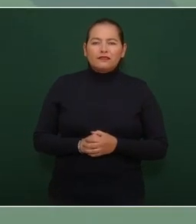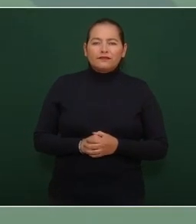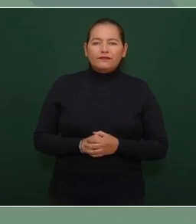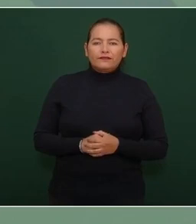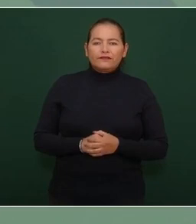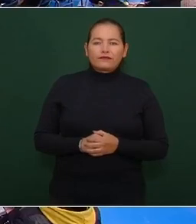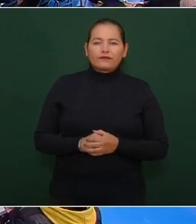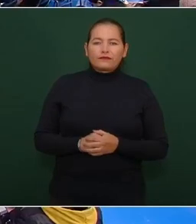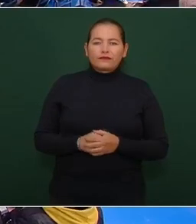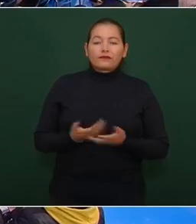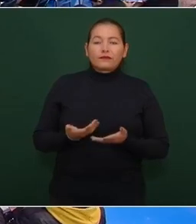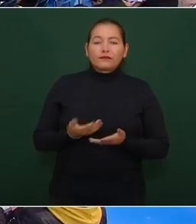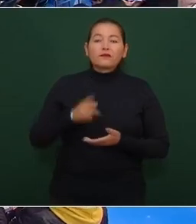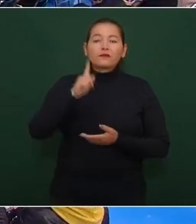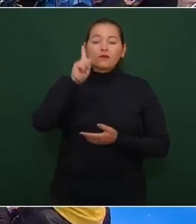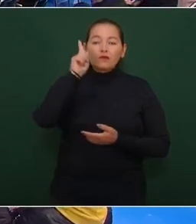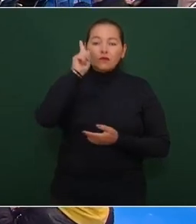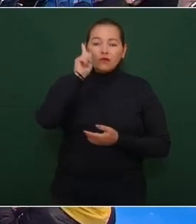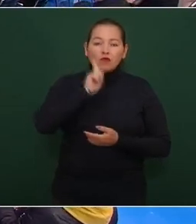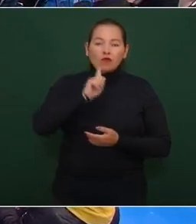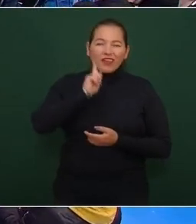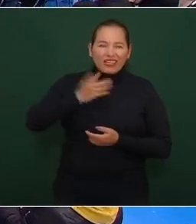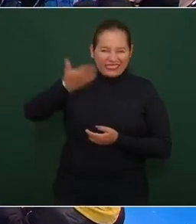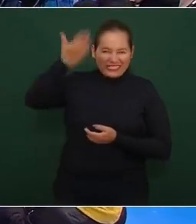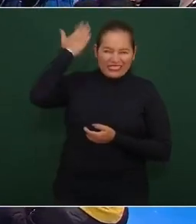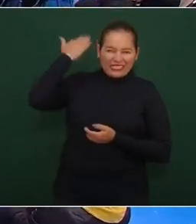las mujeres de ese entonces